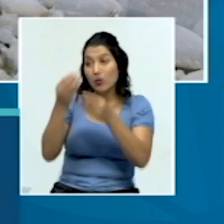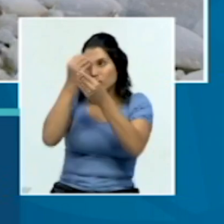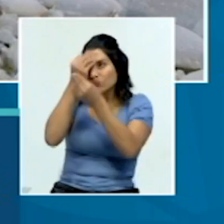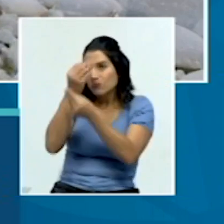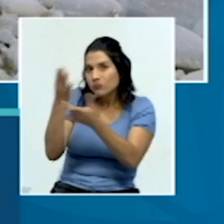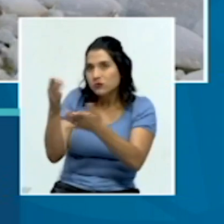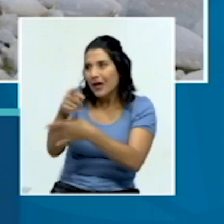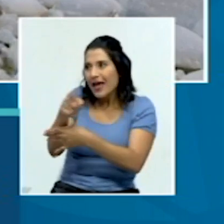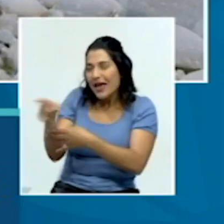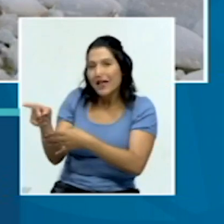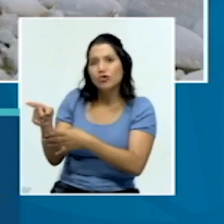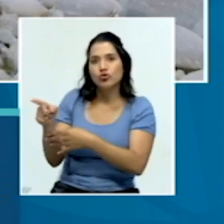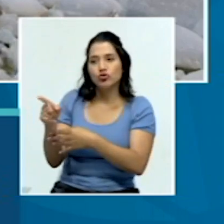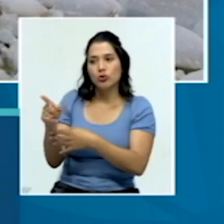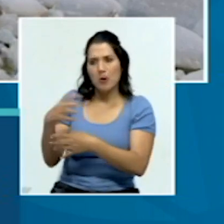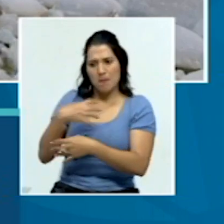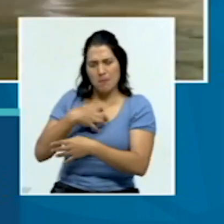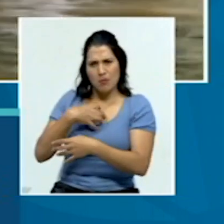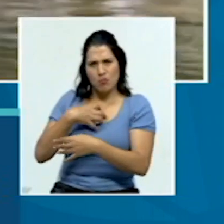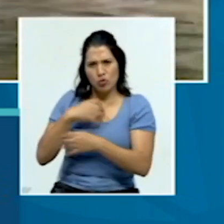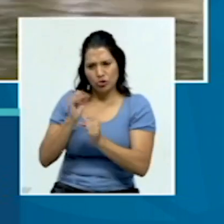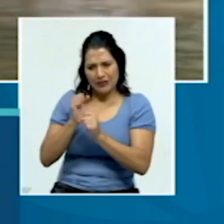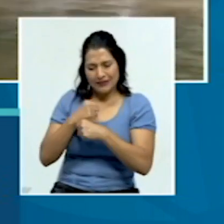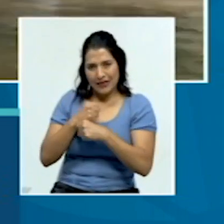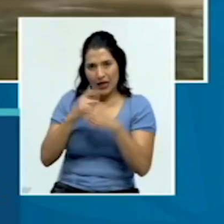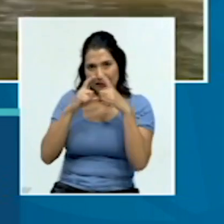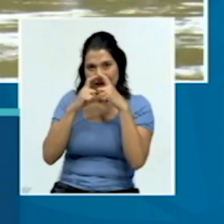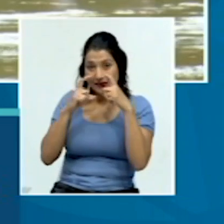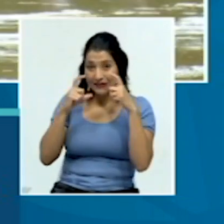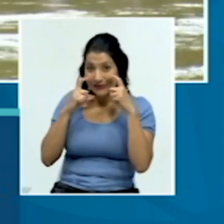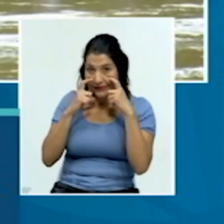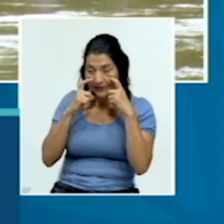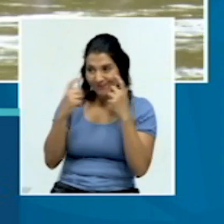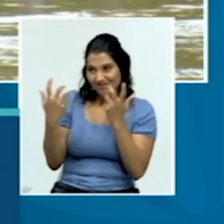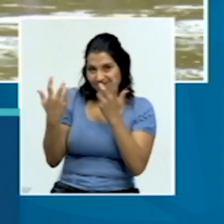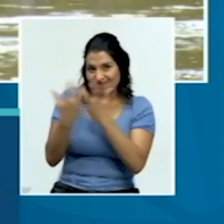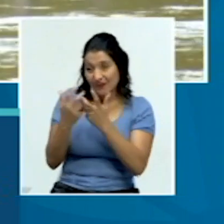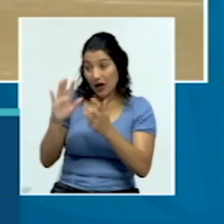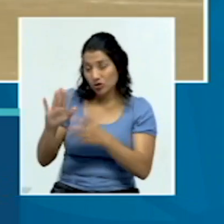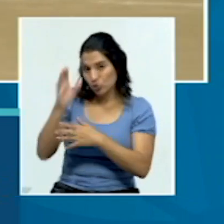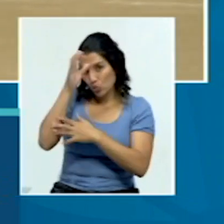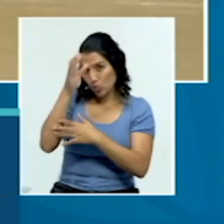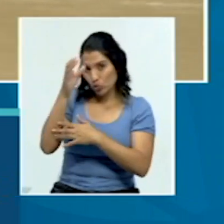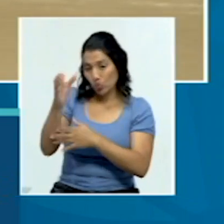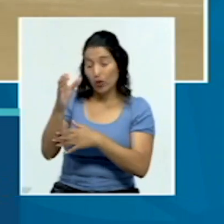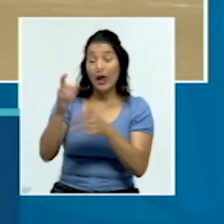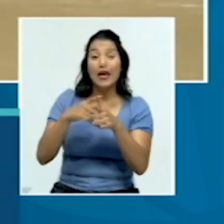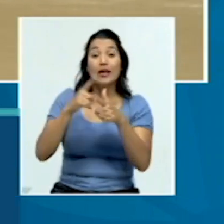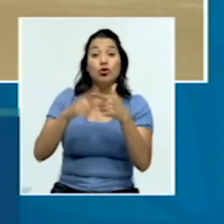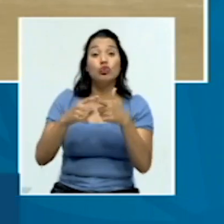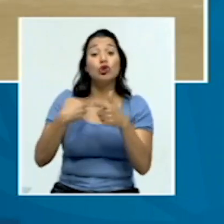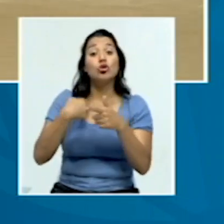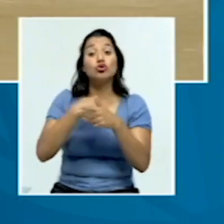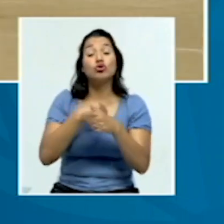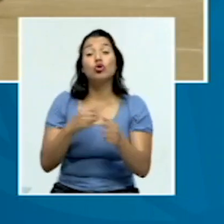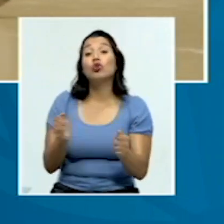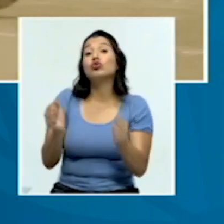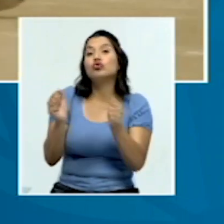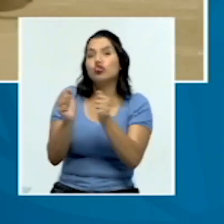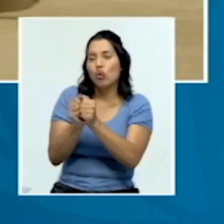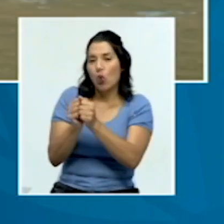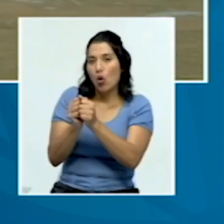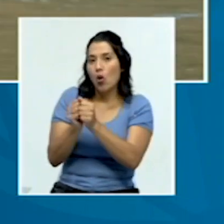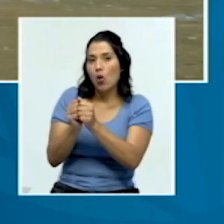la creación de mascarillas de tela culturales, en donde nosotros, pues, con la asesoría de